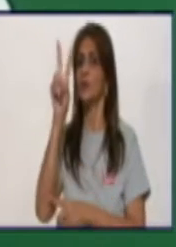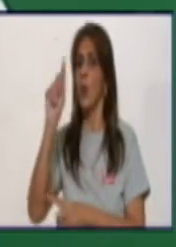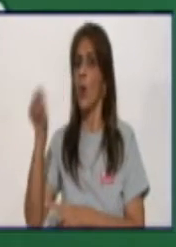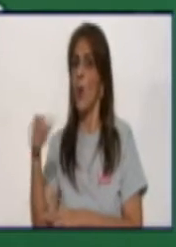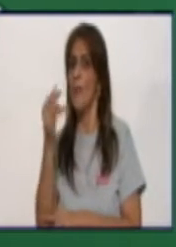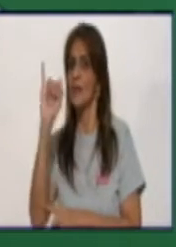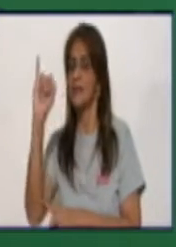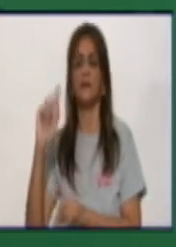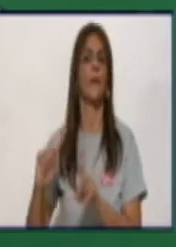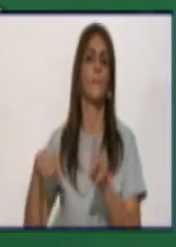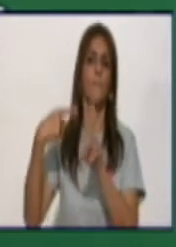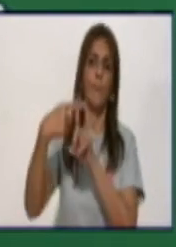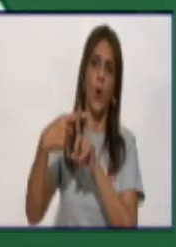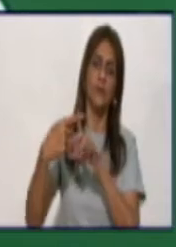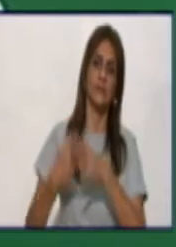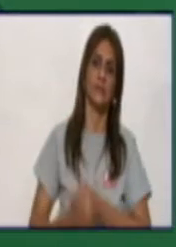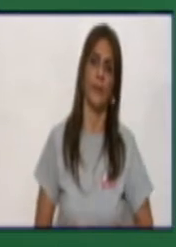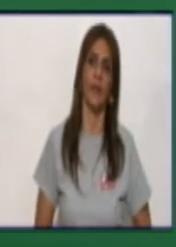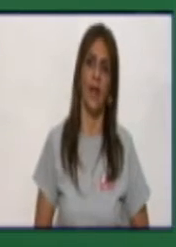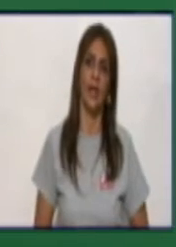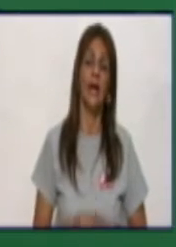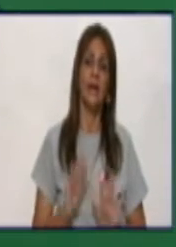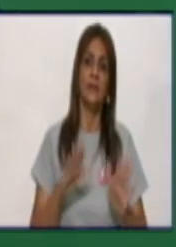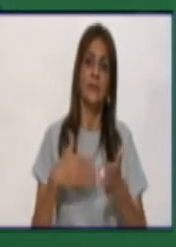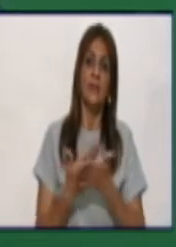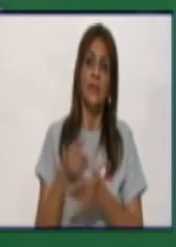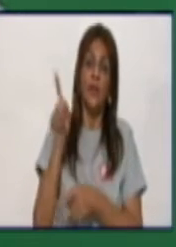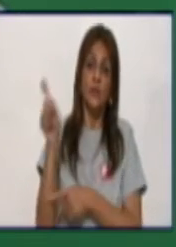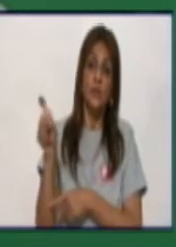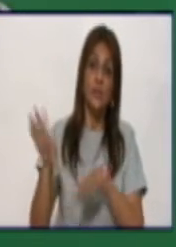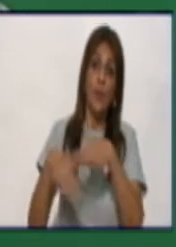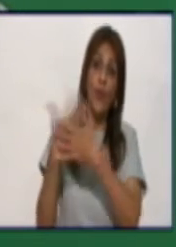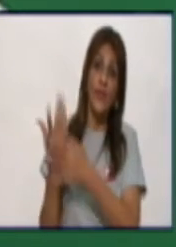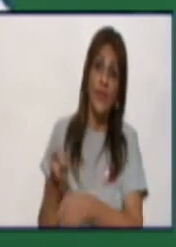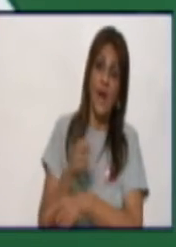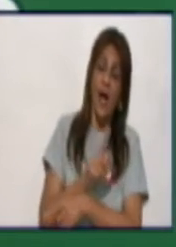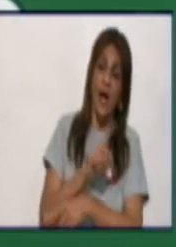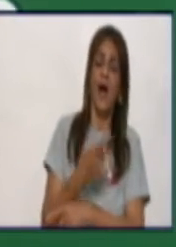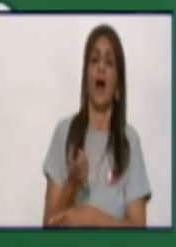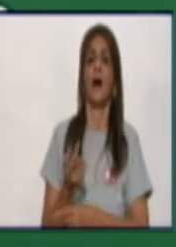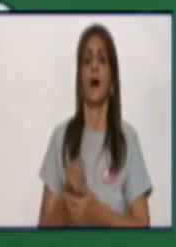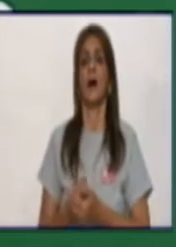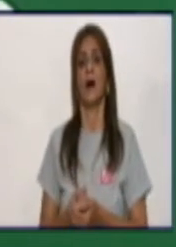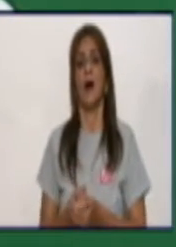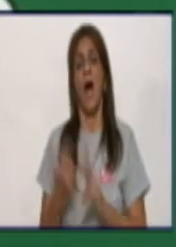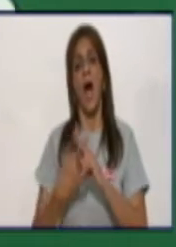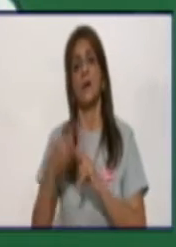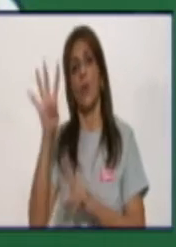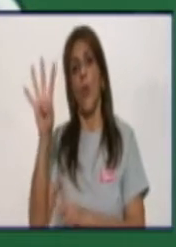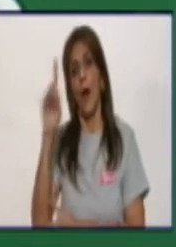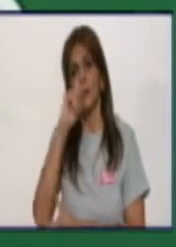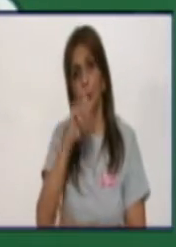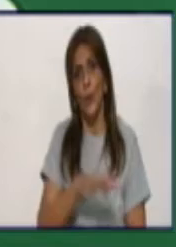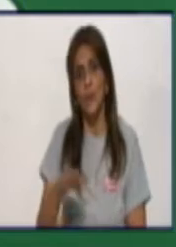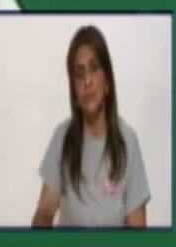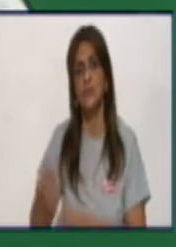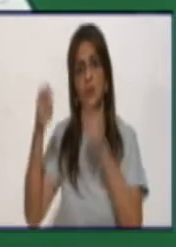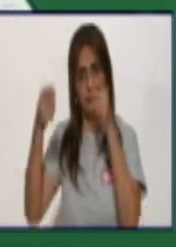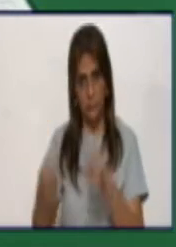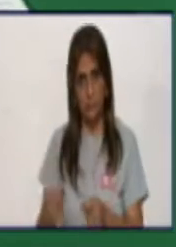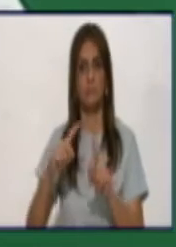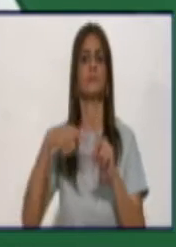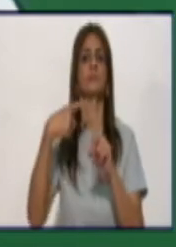positividad en este sentido. En la última jornada se diagnostican cuatro niños confirmados, cuatro